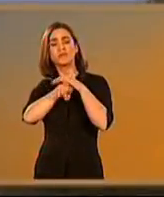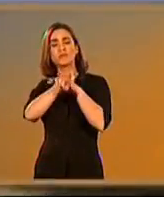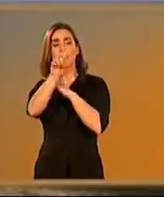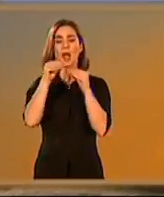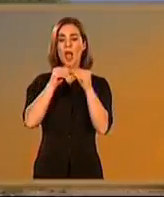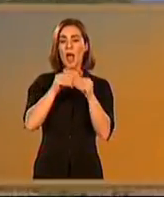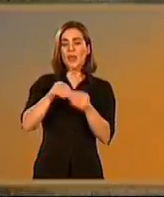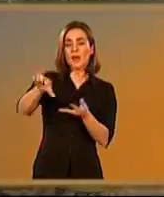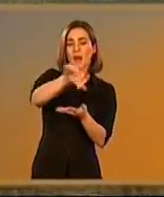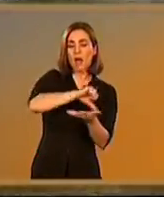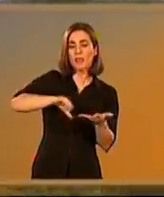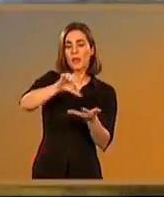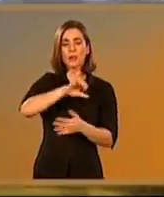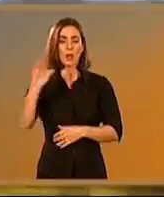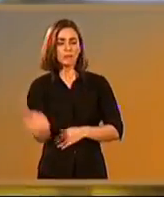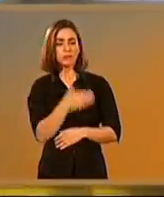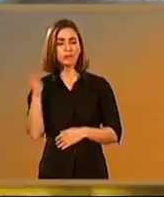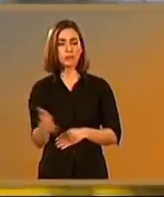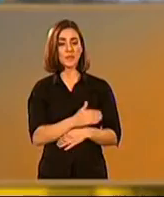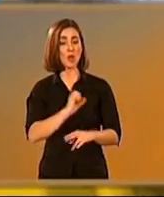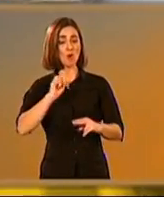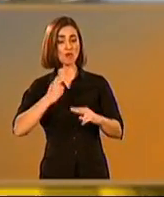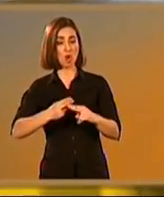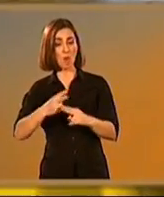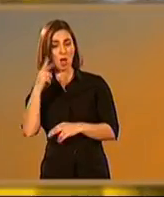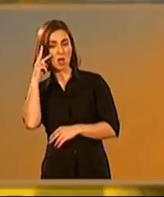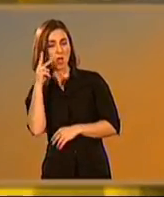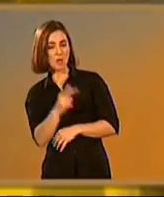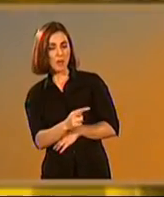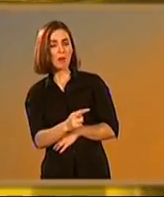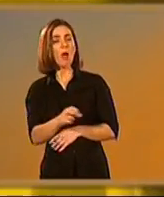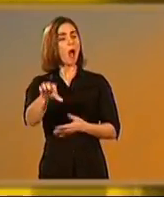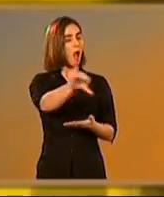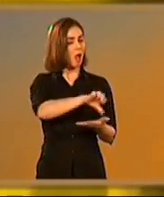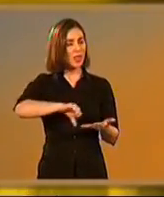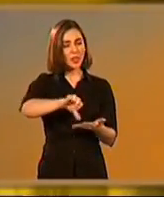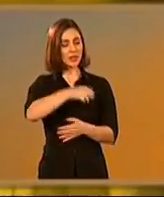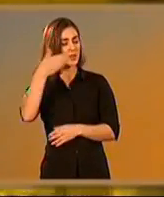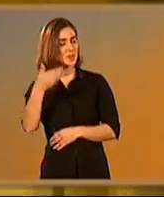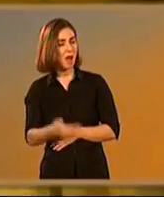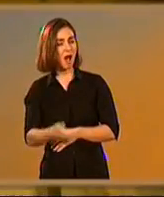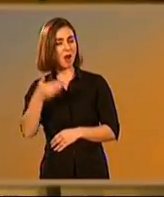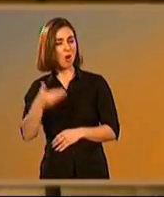aceite, convirtiéndose en una de las mercancías provenientes de sus colonias más apreciadas por Roma.